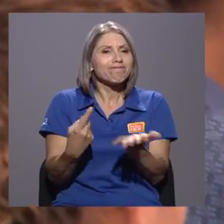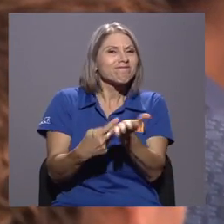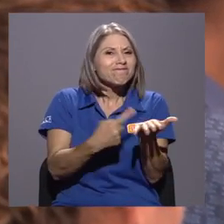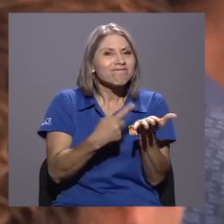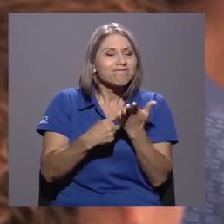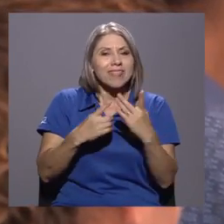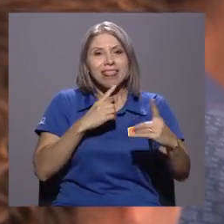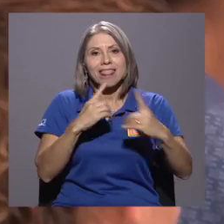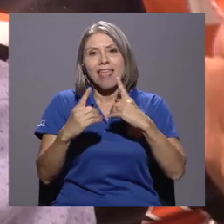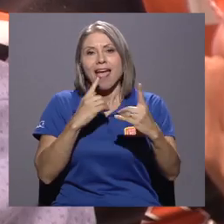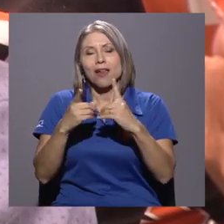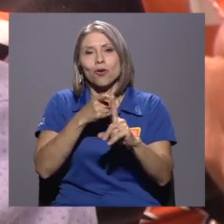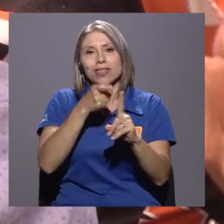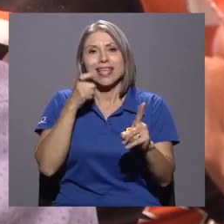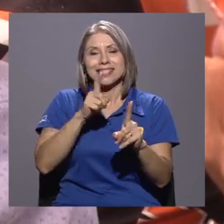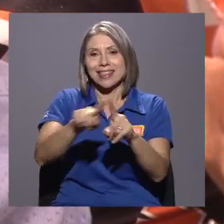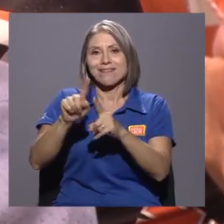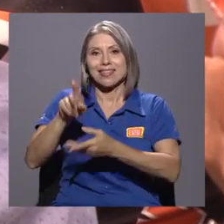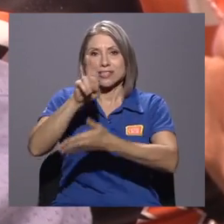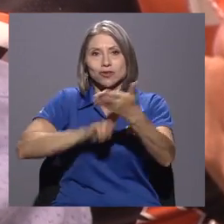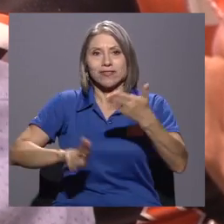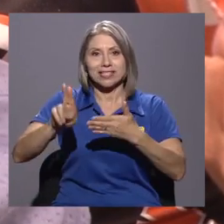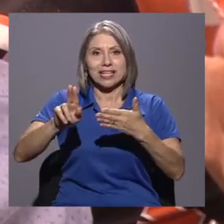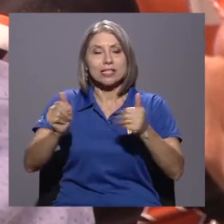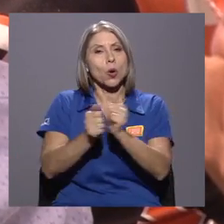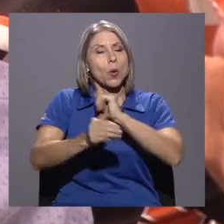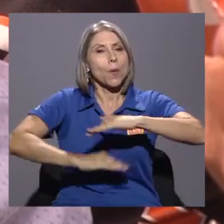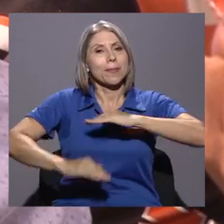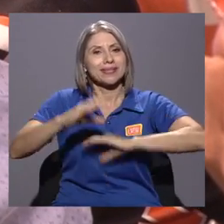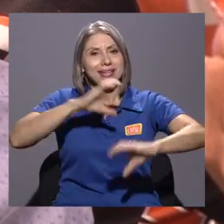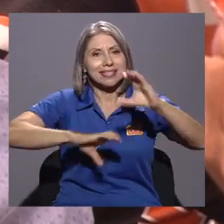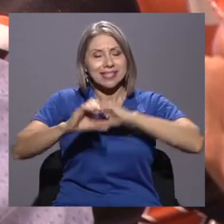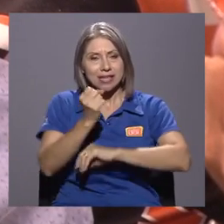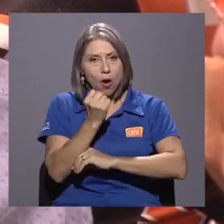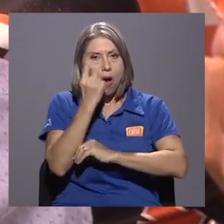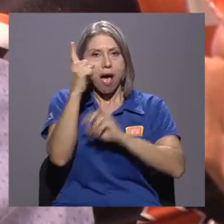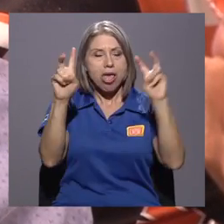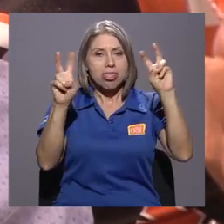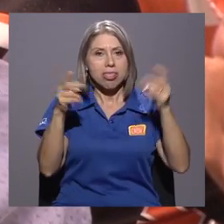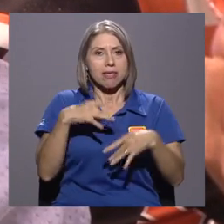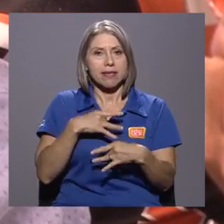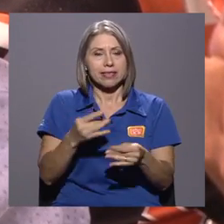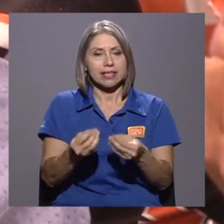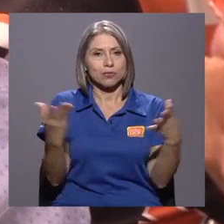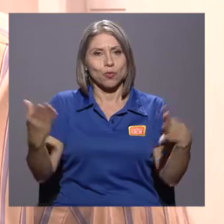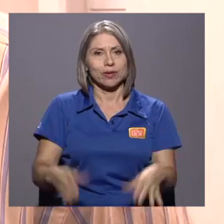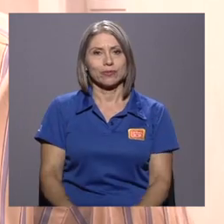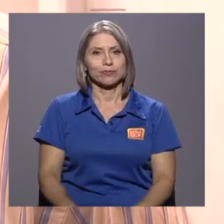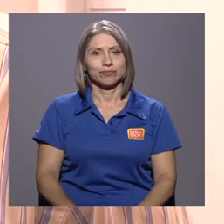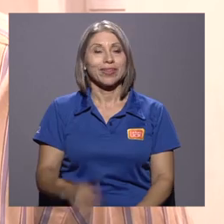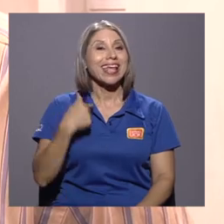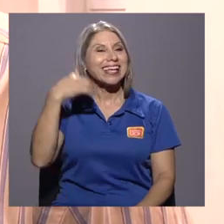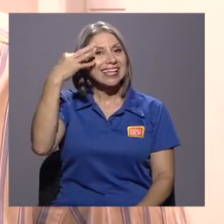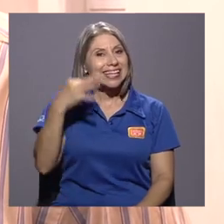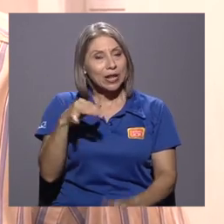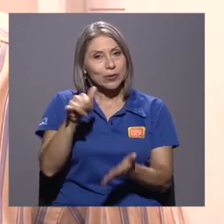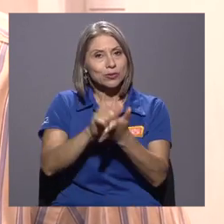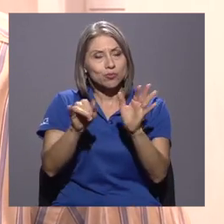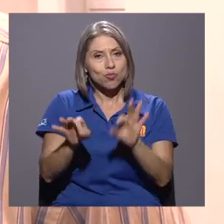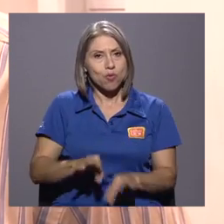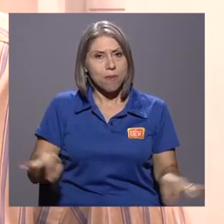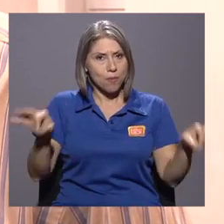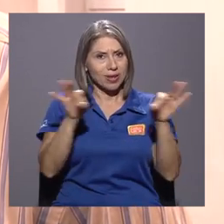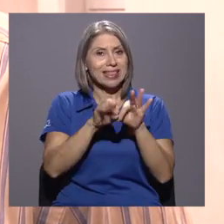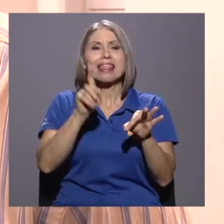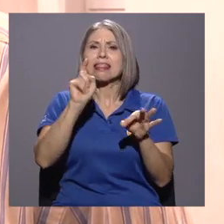diálogo desde la academia y comprender desde la ciencia estos temas de interés público. Creo que esto es un espacio muy importante y que se